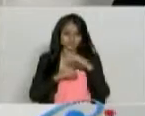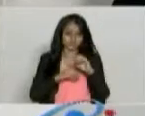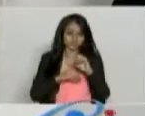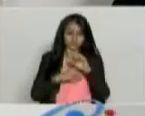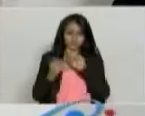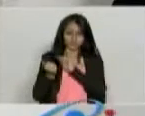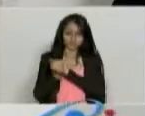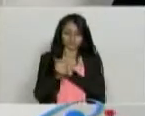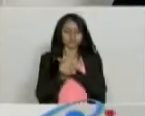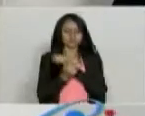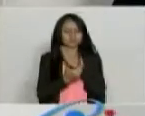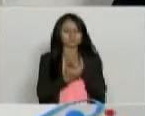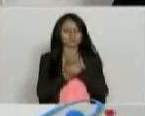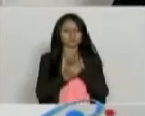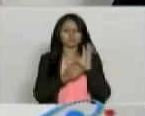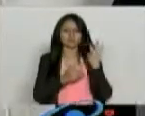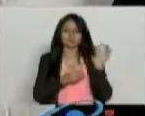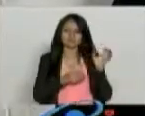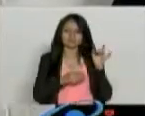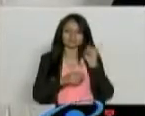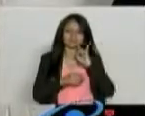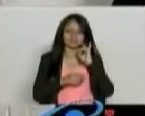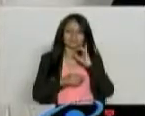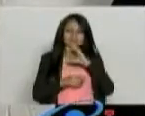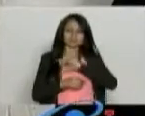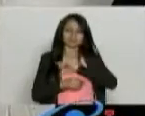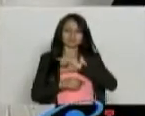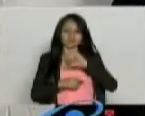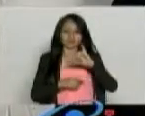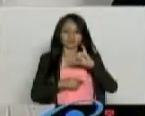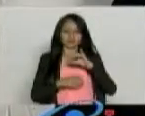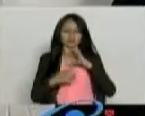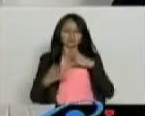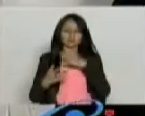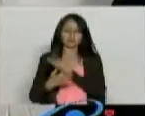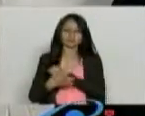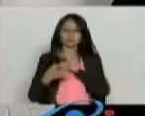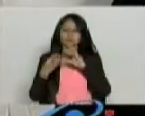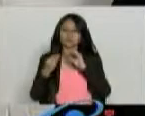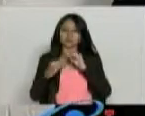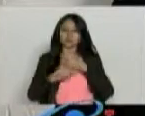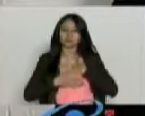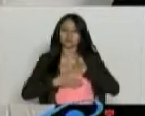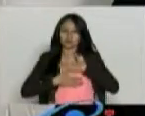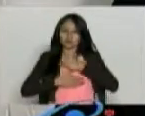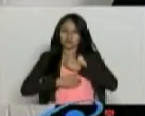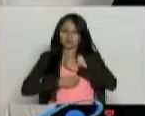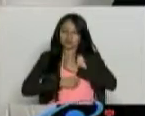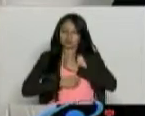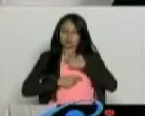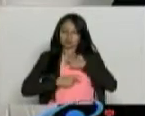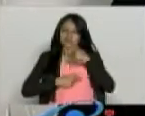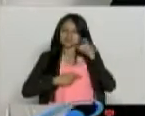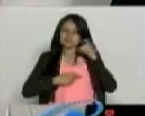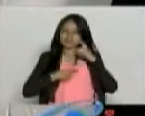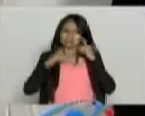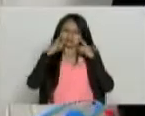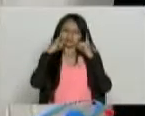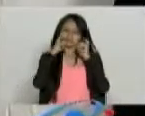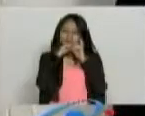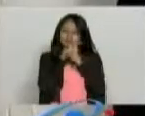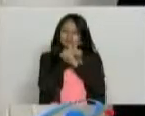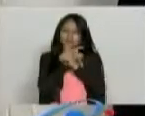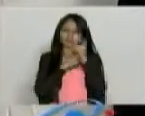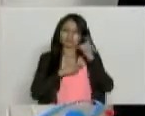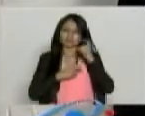Cali y hablábamos de la enfermedad del alma y la necesidad de meditar, relajarnos y todo esto.